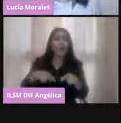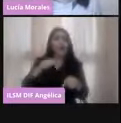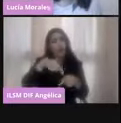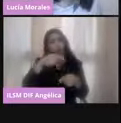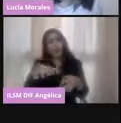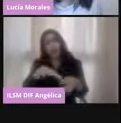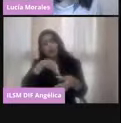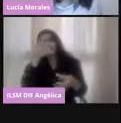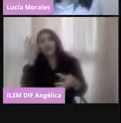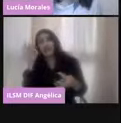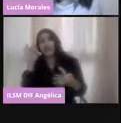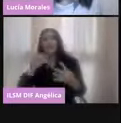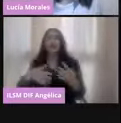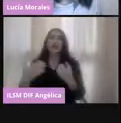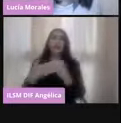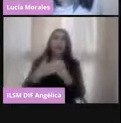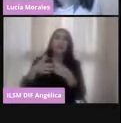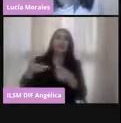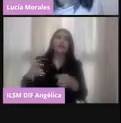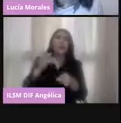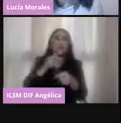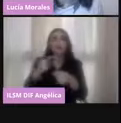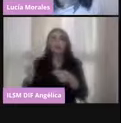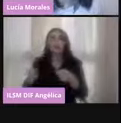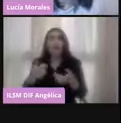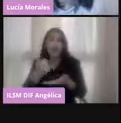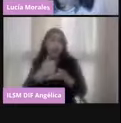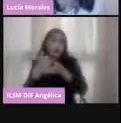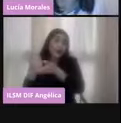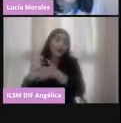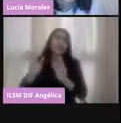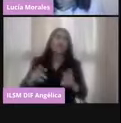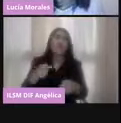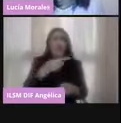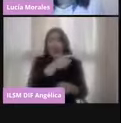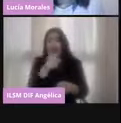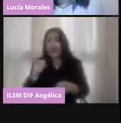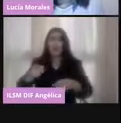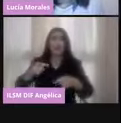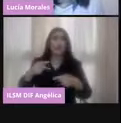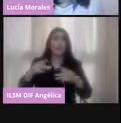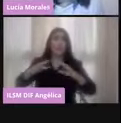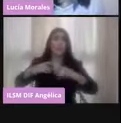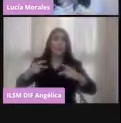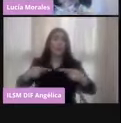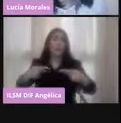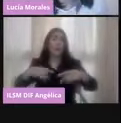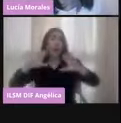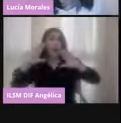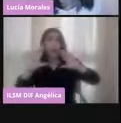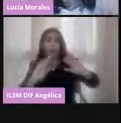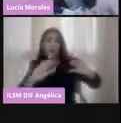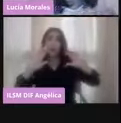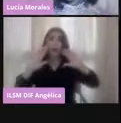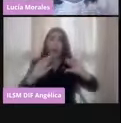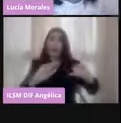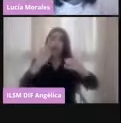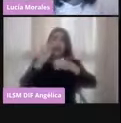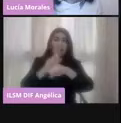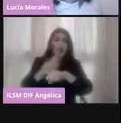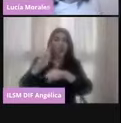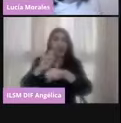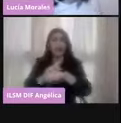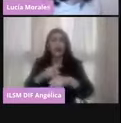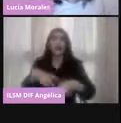mesas directivas de Casillas. Son estas personas que están capacitando todos los días, que están visitando, que están dando la